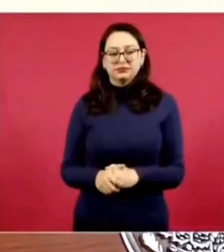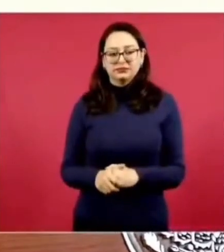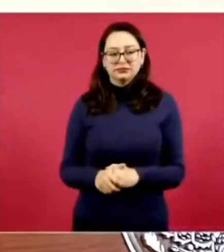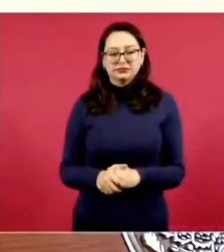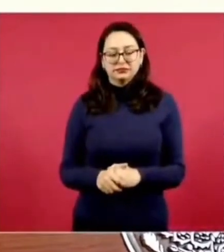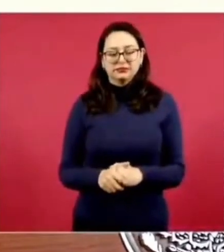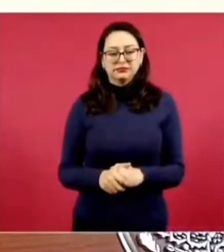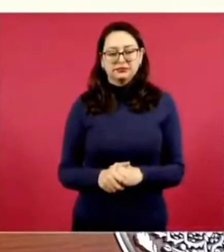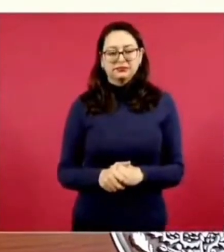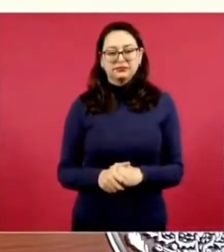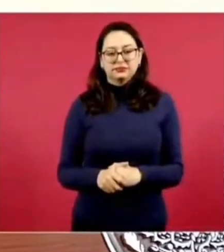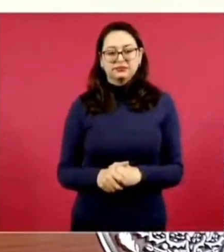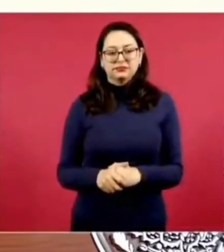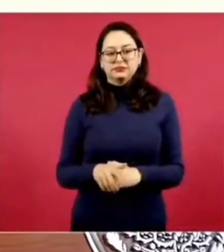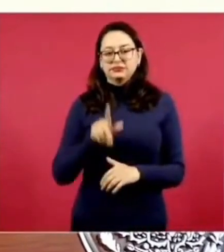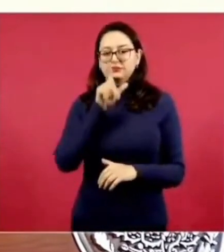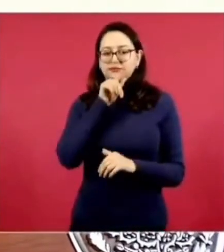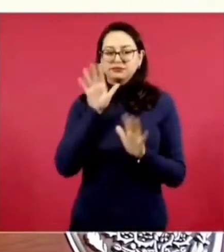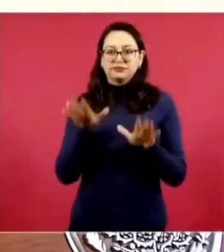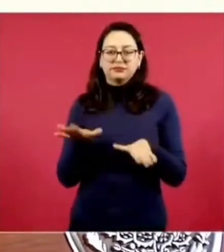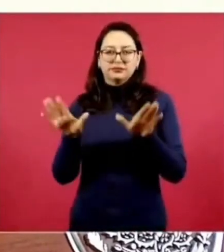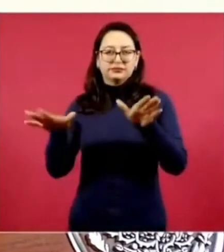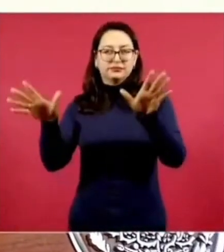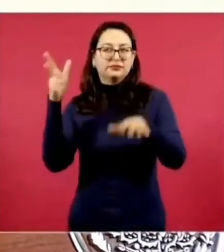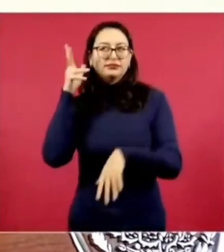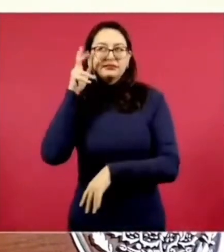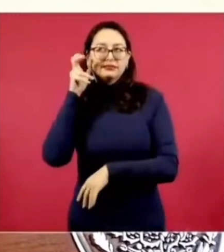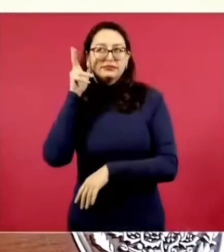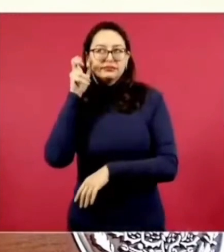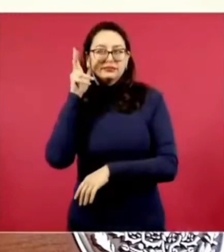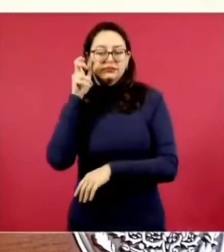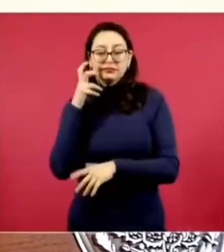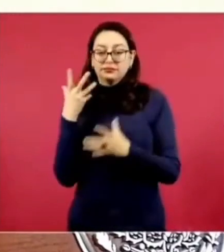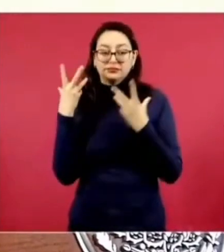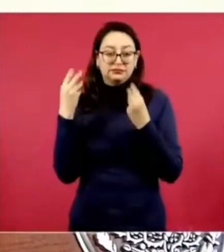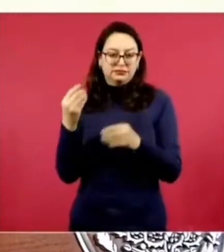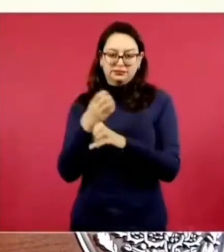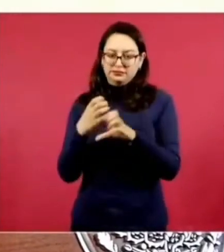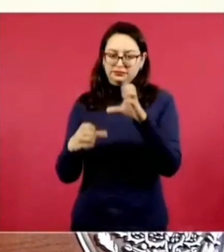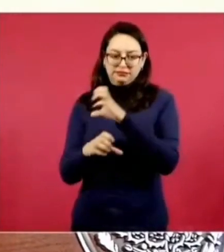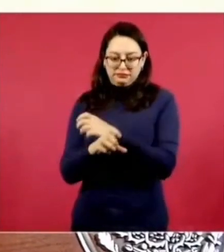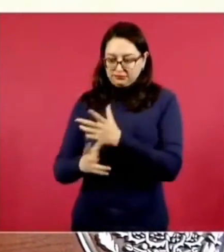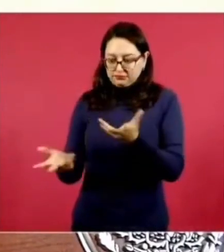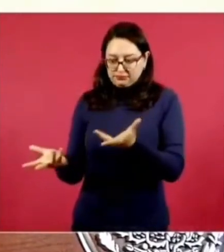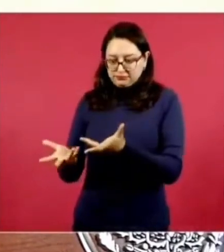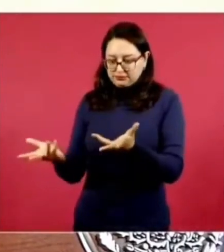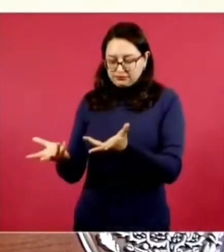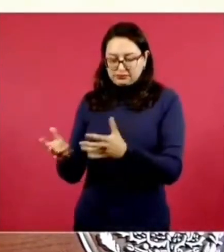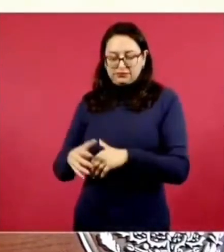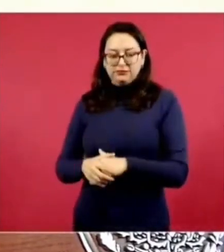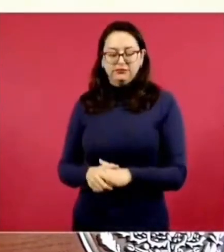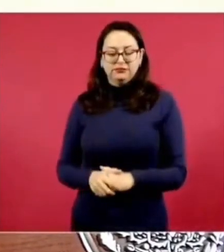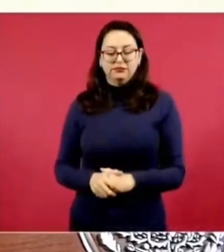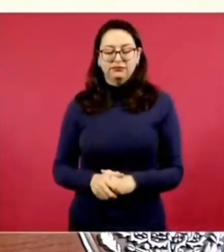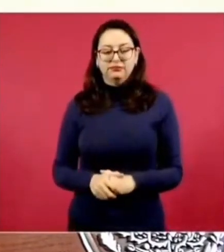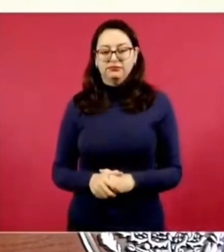escuchar los pájaros tantas cosas y también los